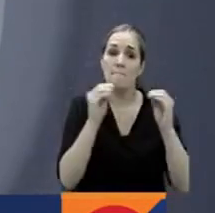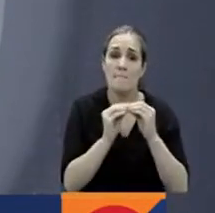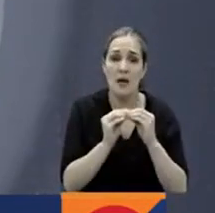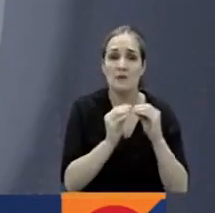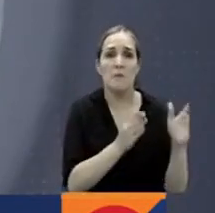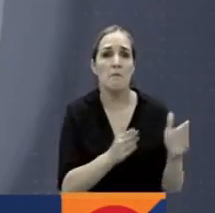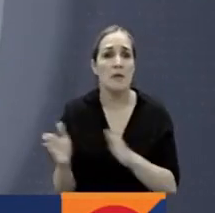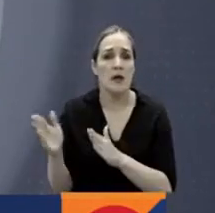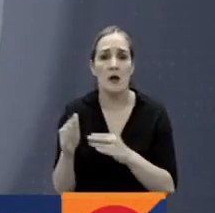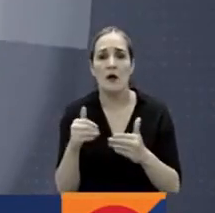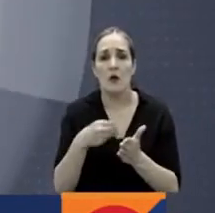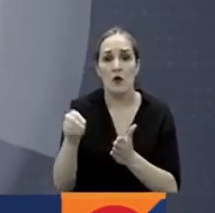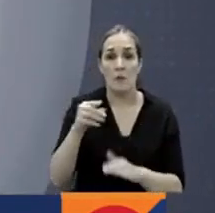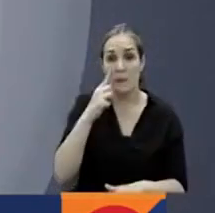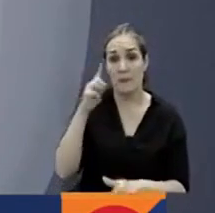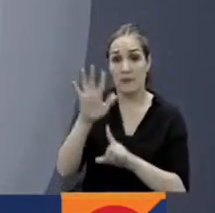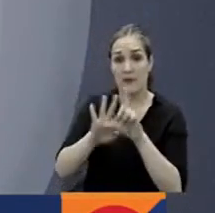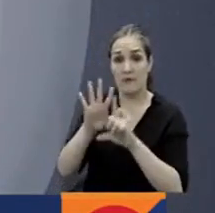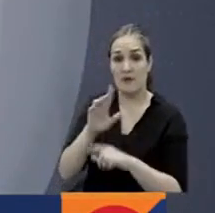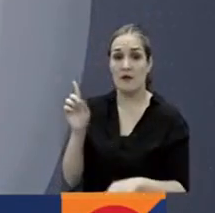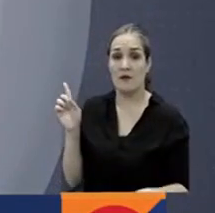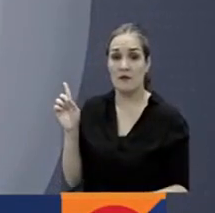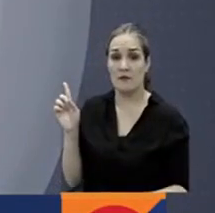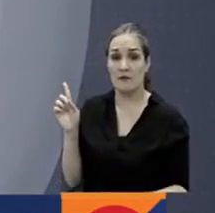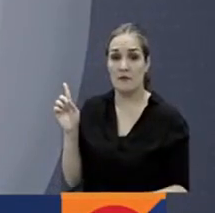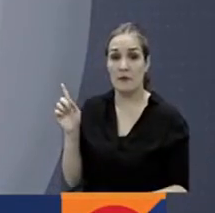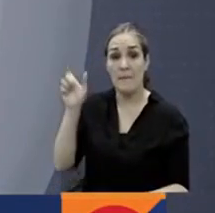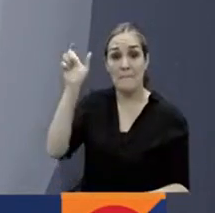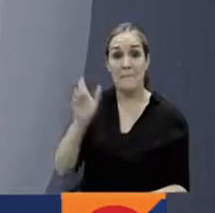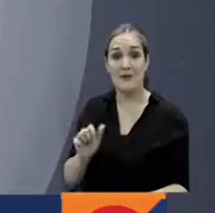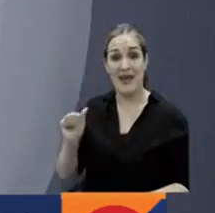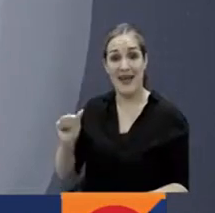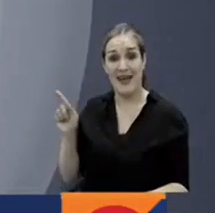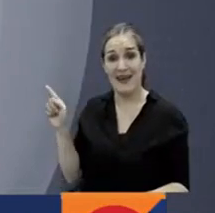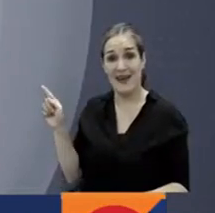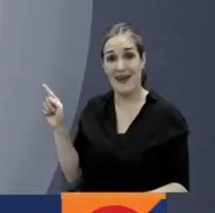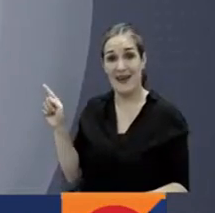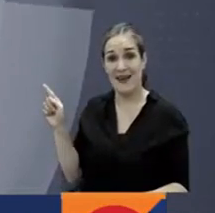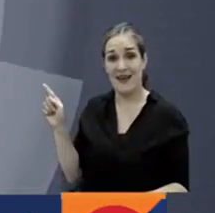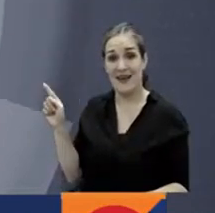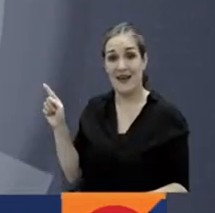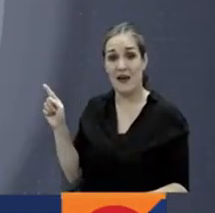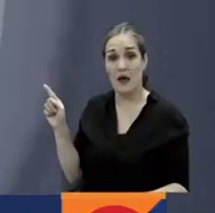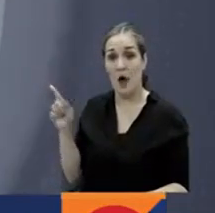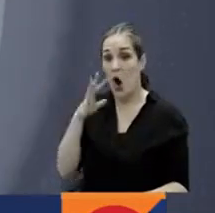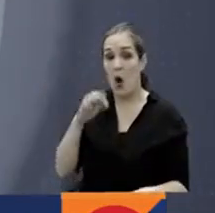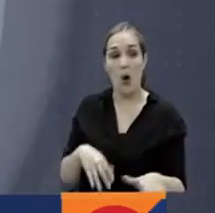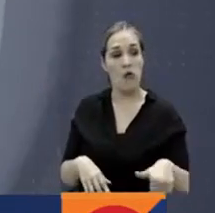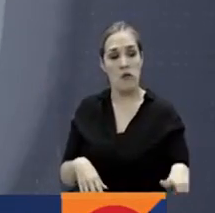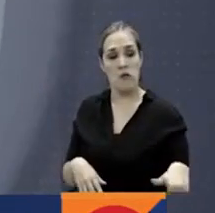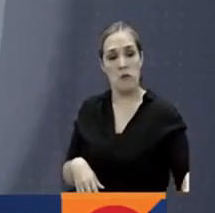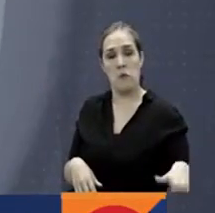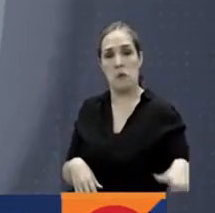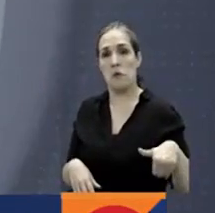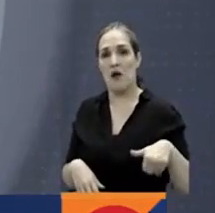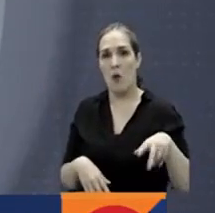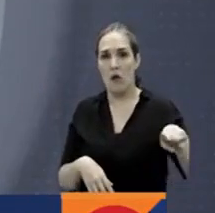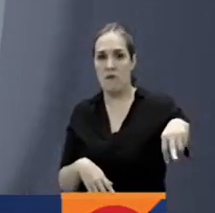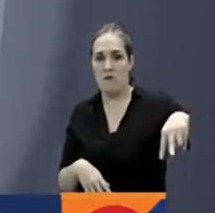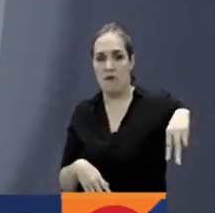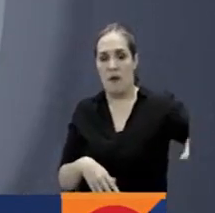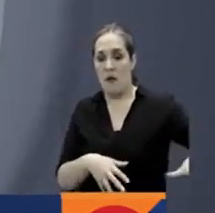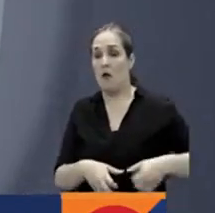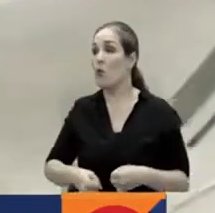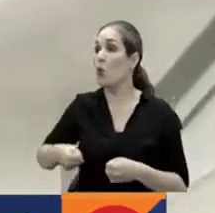delincuencial. En este otro video se observa cómo alias Diana distrae a una clienta mientras el hombre con el pie alcanza el bolso. Luego salen del lugar sin